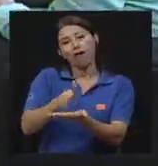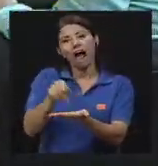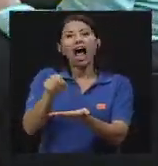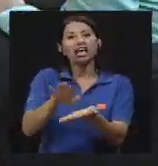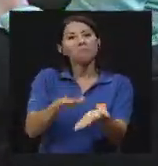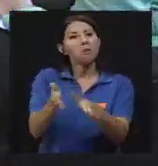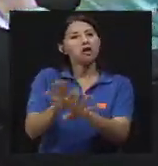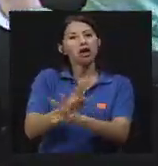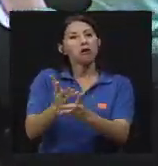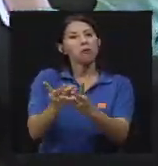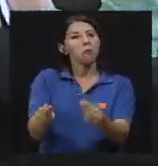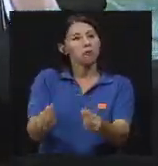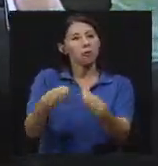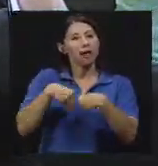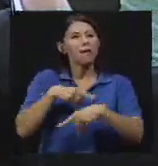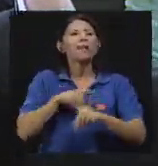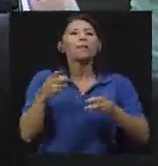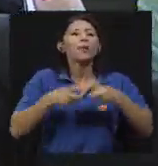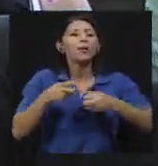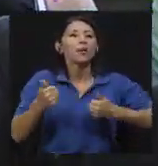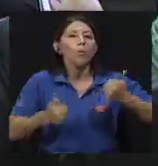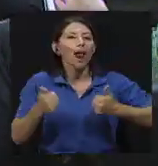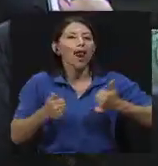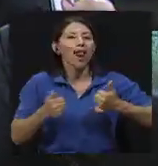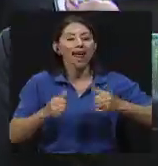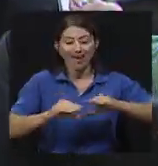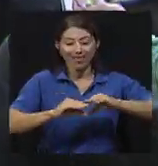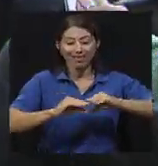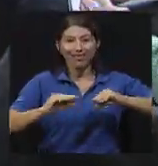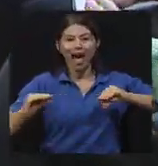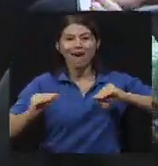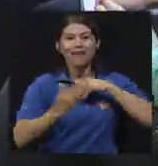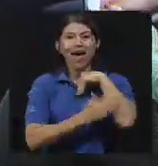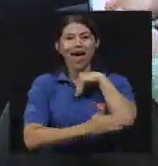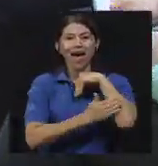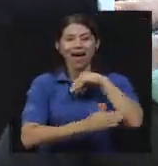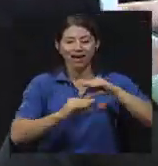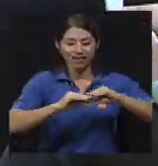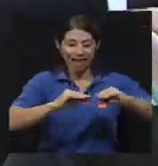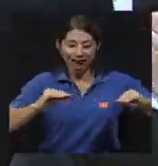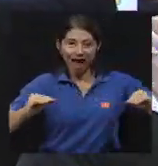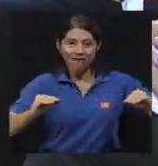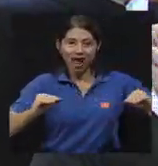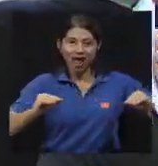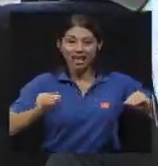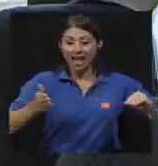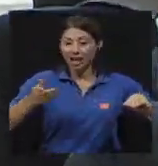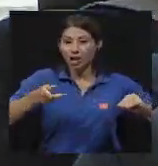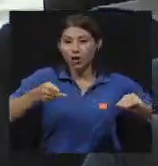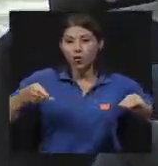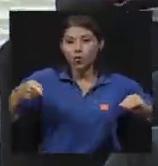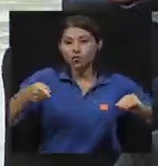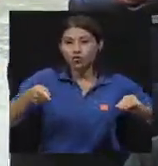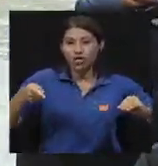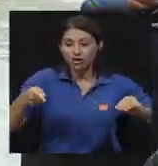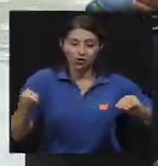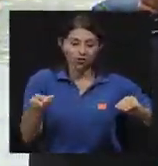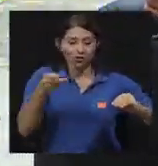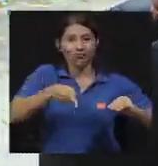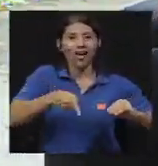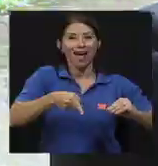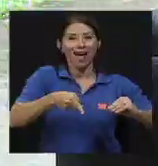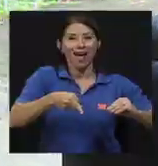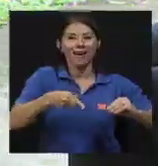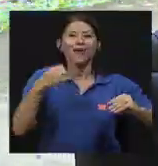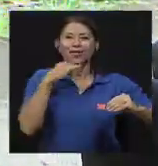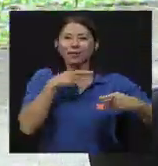es el problema? La tabla de picar y el cuchillo, lo que llamamos contaminación cruzada. Resulta que en nuestra casa van a hacer ensalada